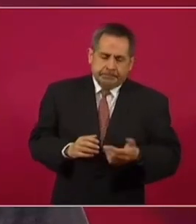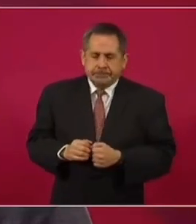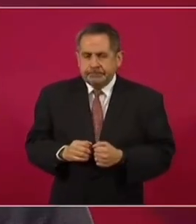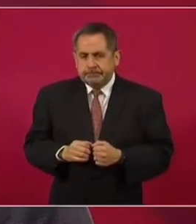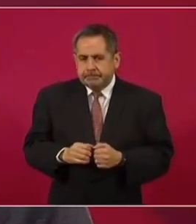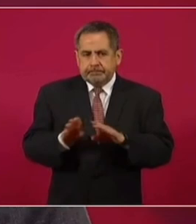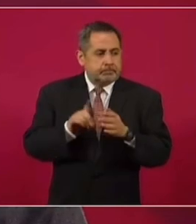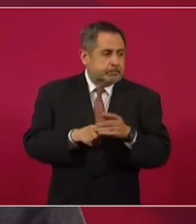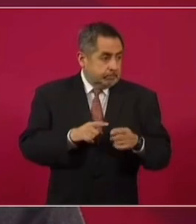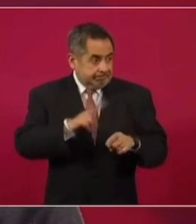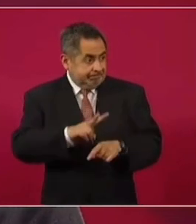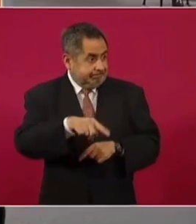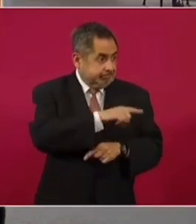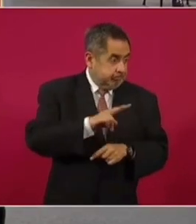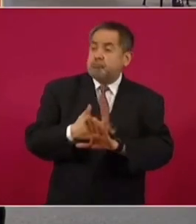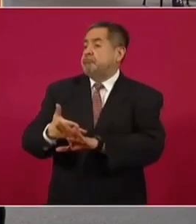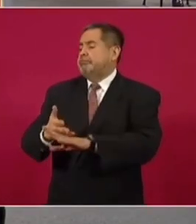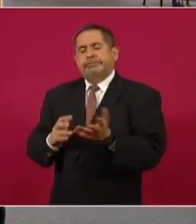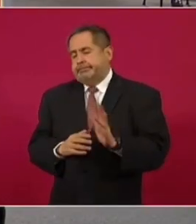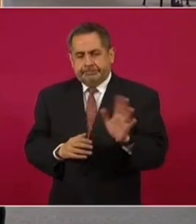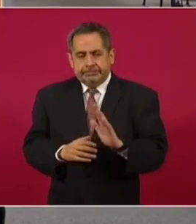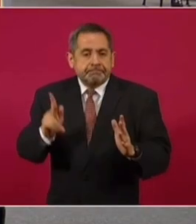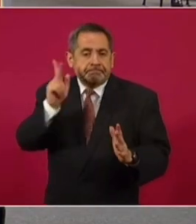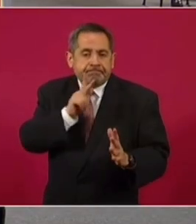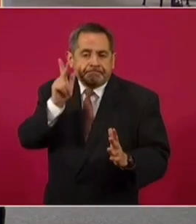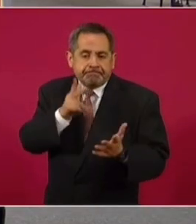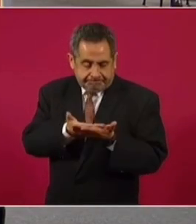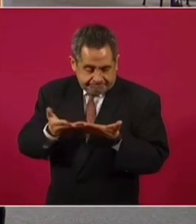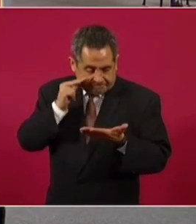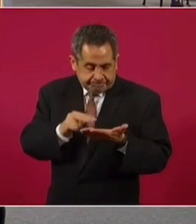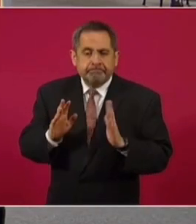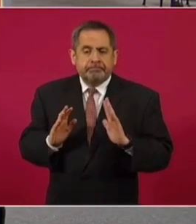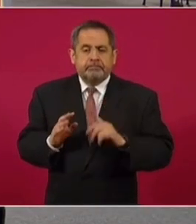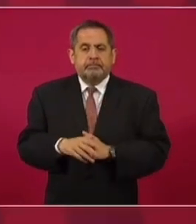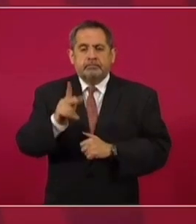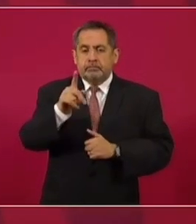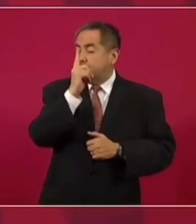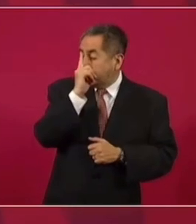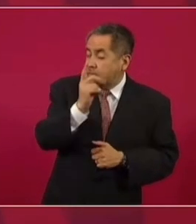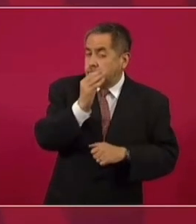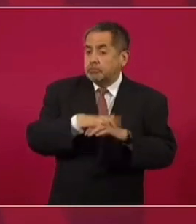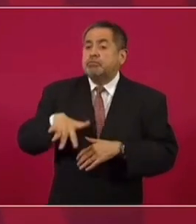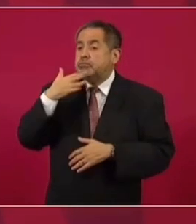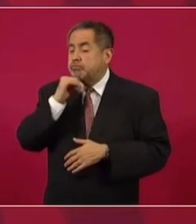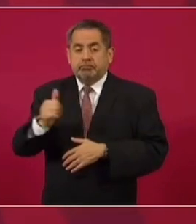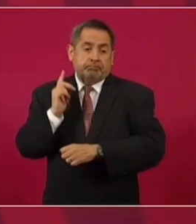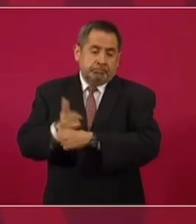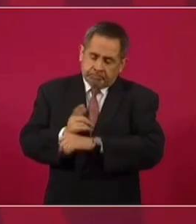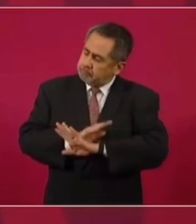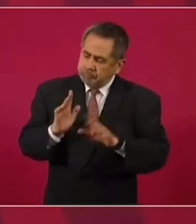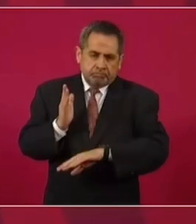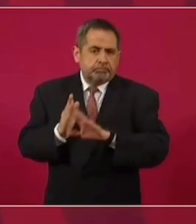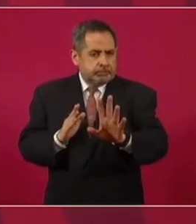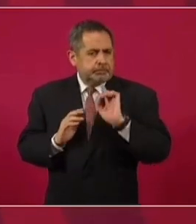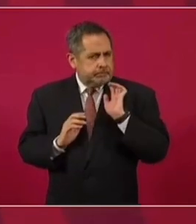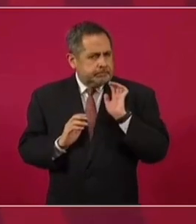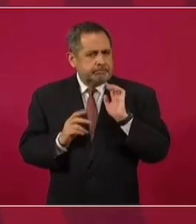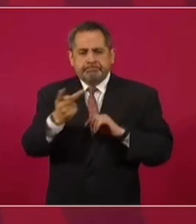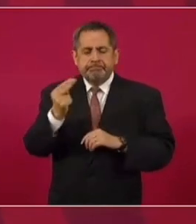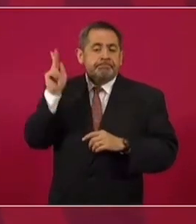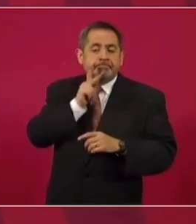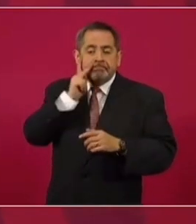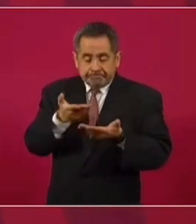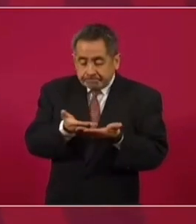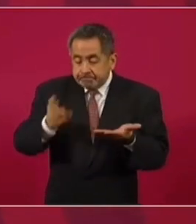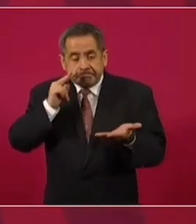no podemos hacer juicios sumarios, pero sí quiero que quede claro que no se acepta la corrupción de nadie, pero sí necesitamos